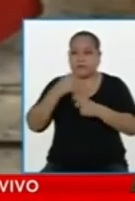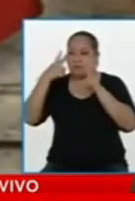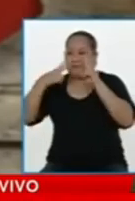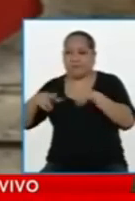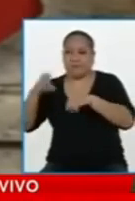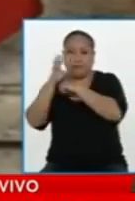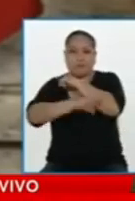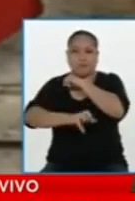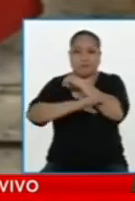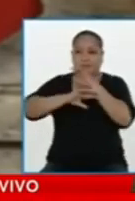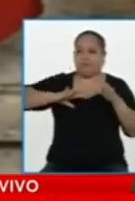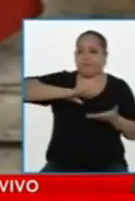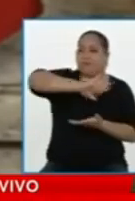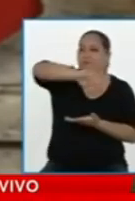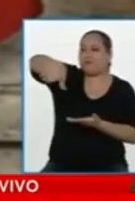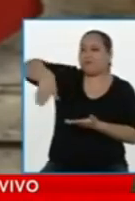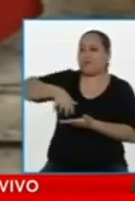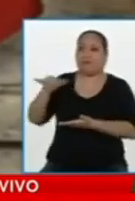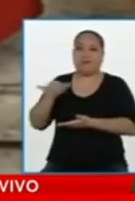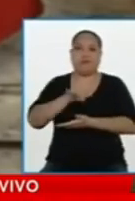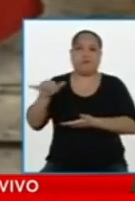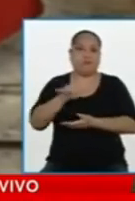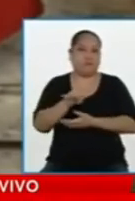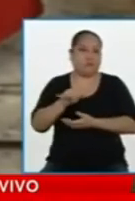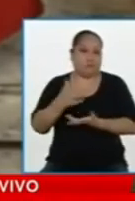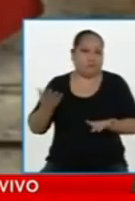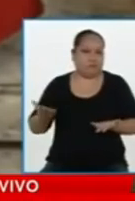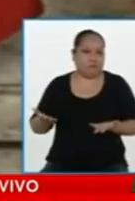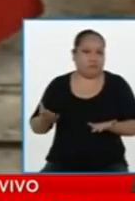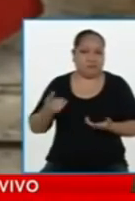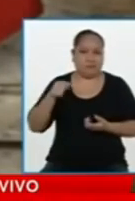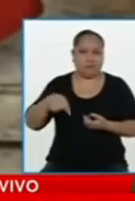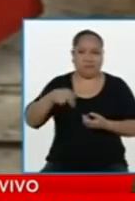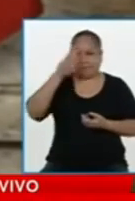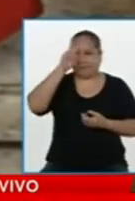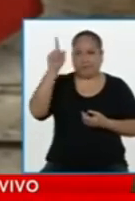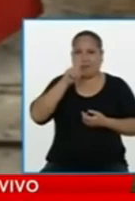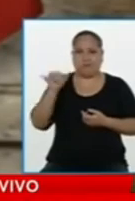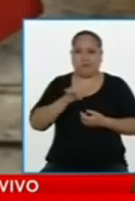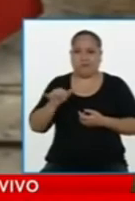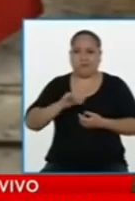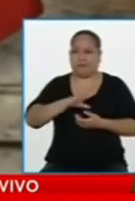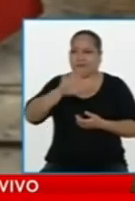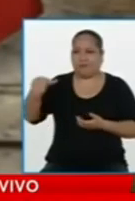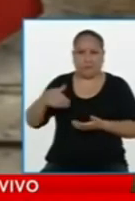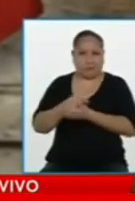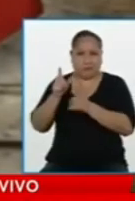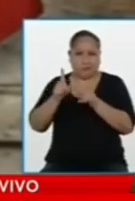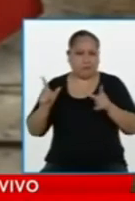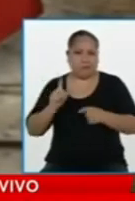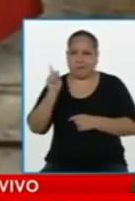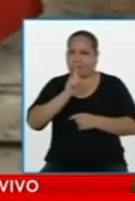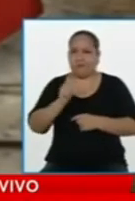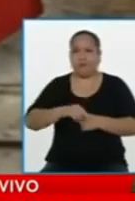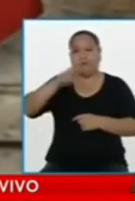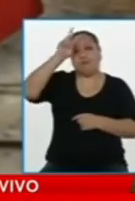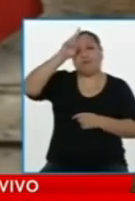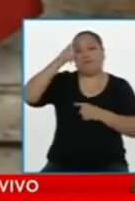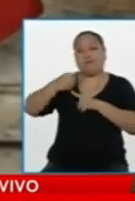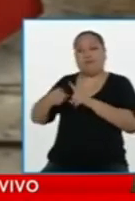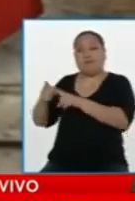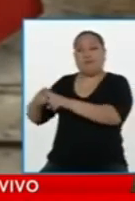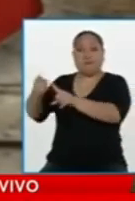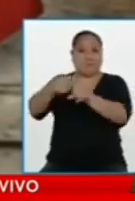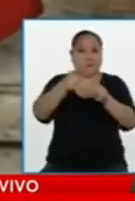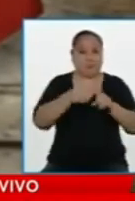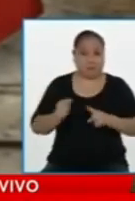es, como decía un científico, es un índice de locura